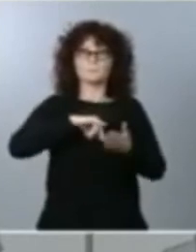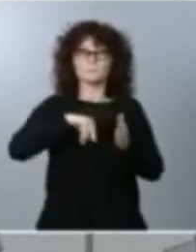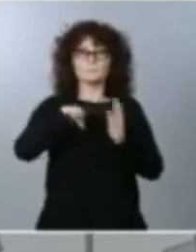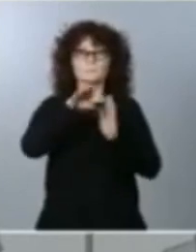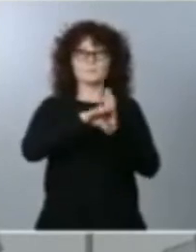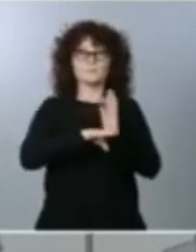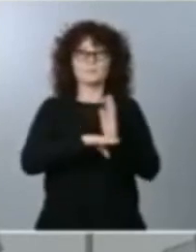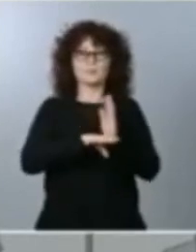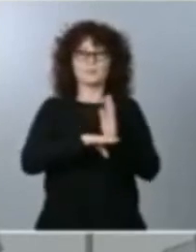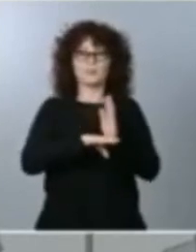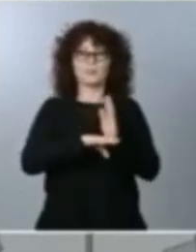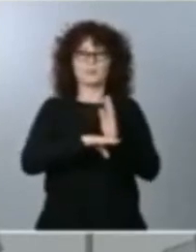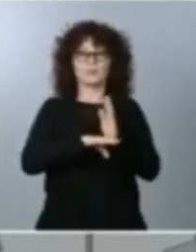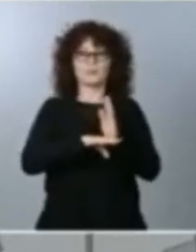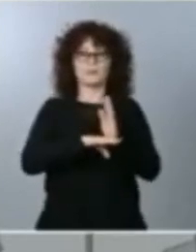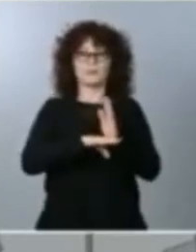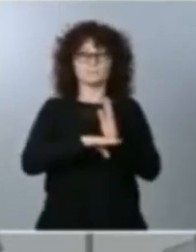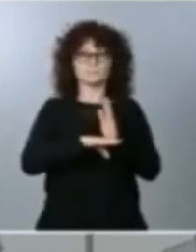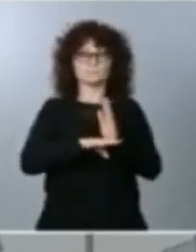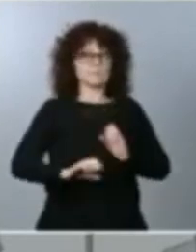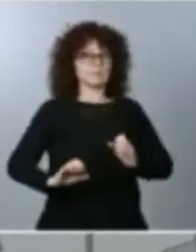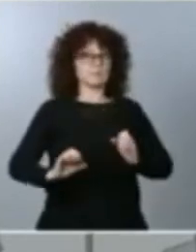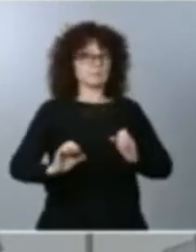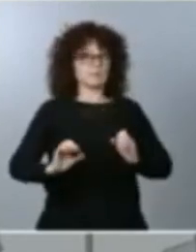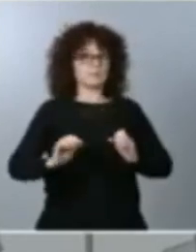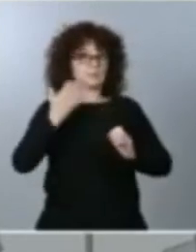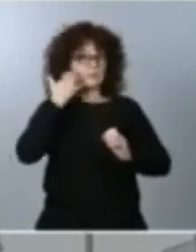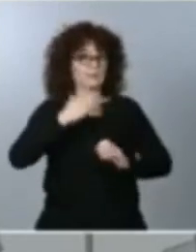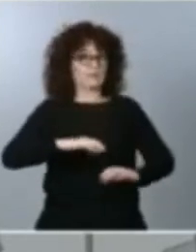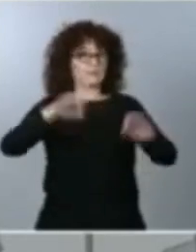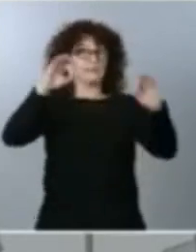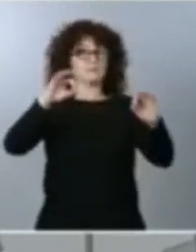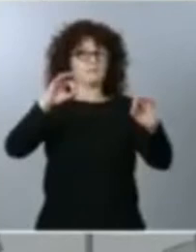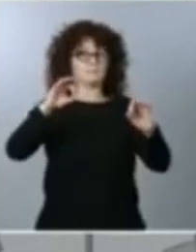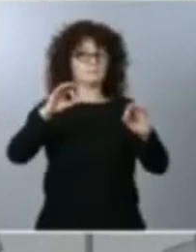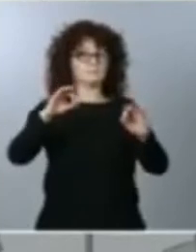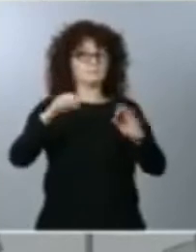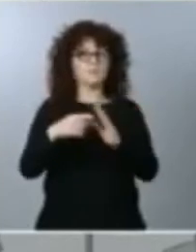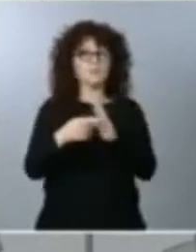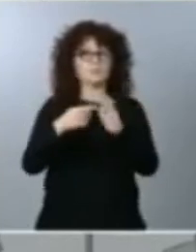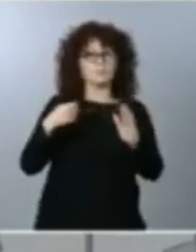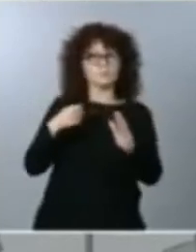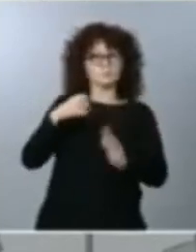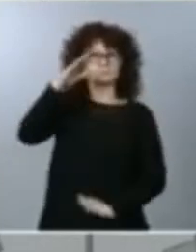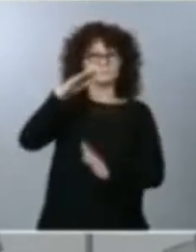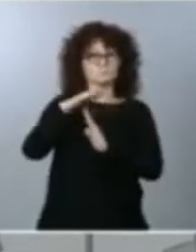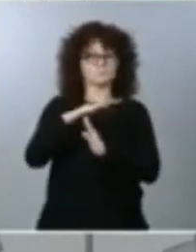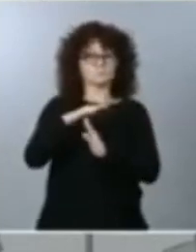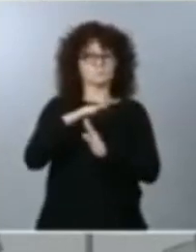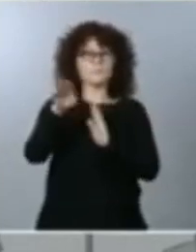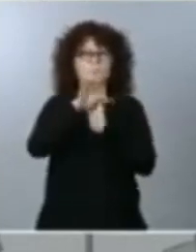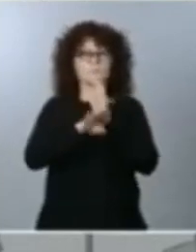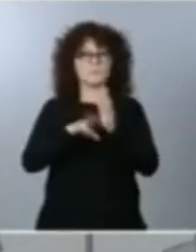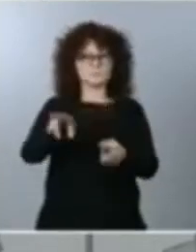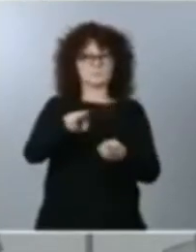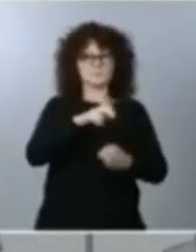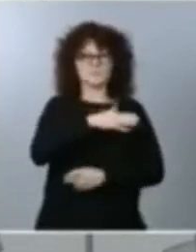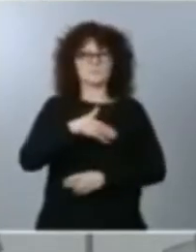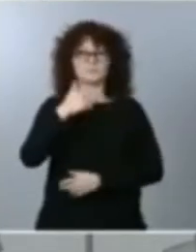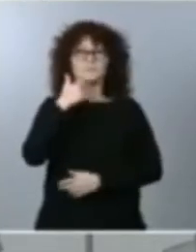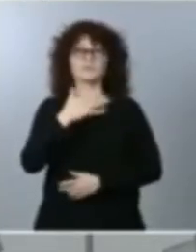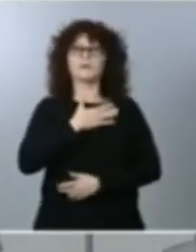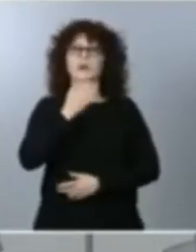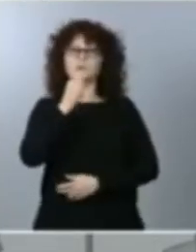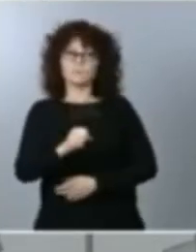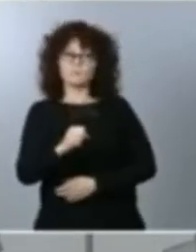inédita porque esta situación es inédita y es suspender las reglas fiscales es decir los ayuntamientos tienen derecho tienen la capacidad